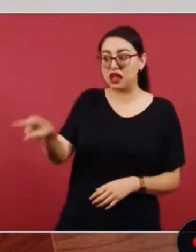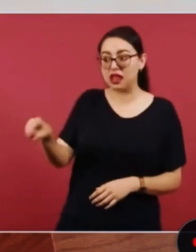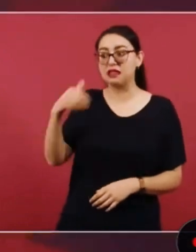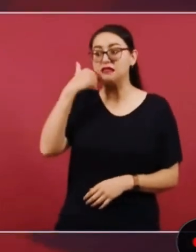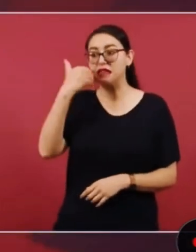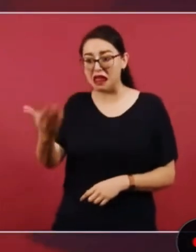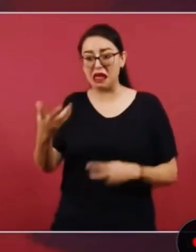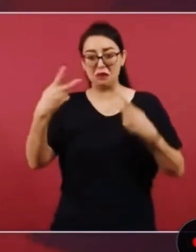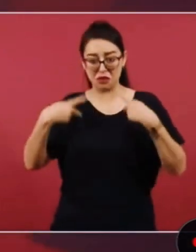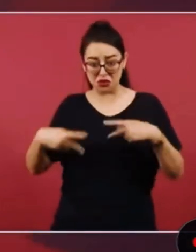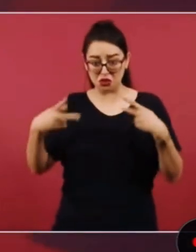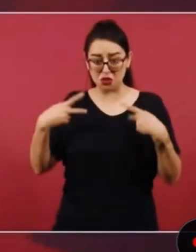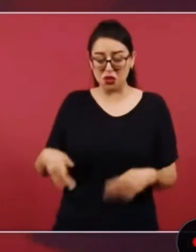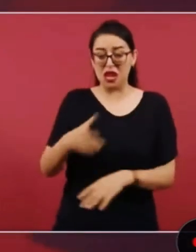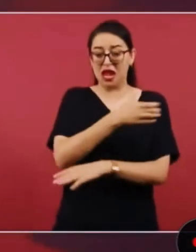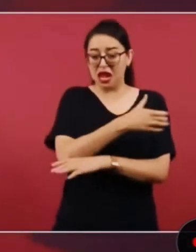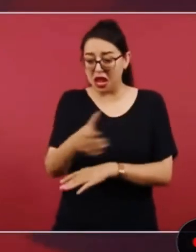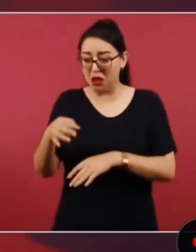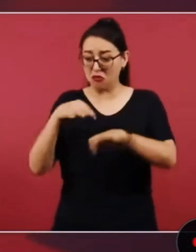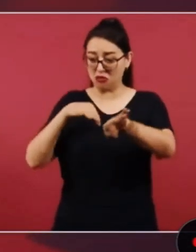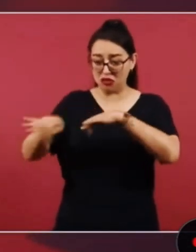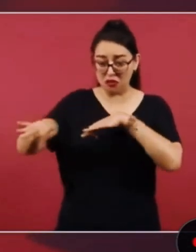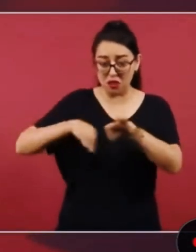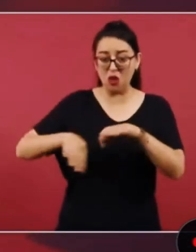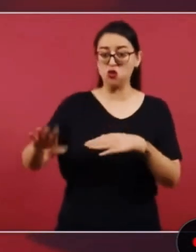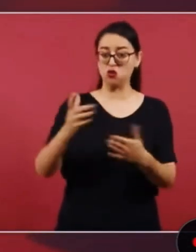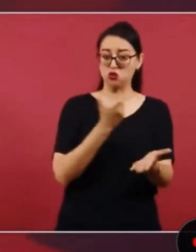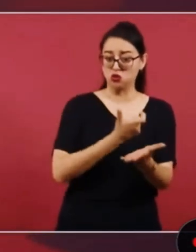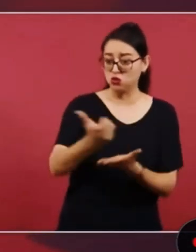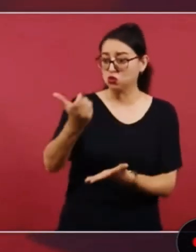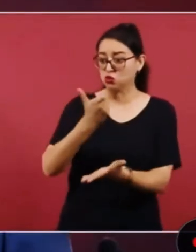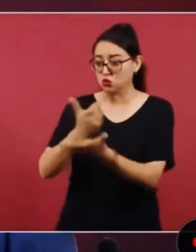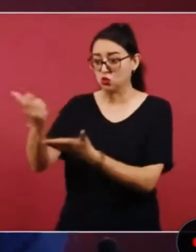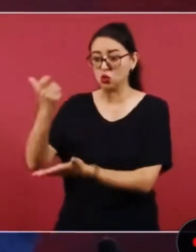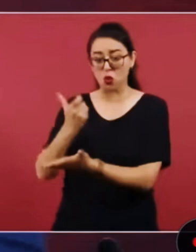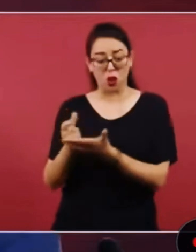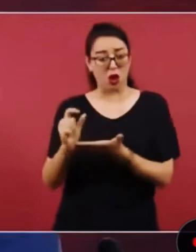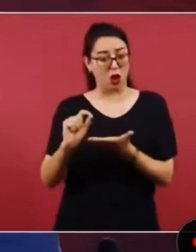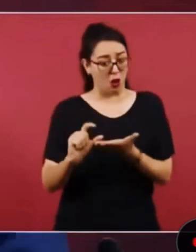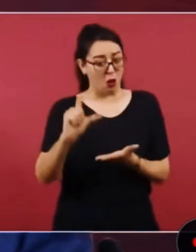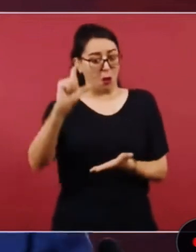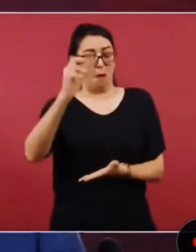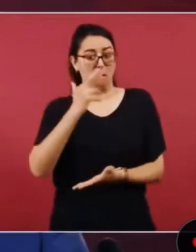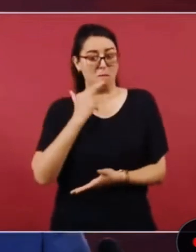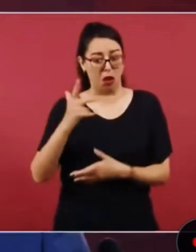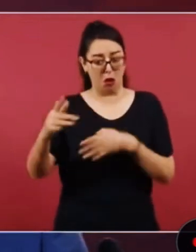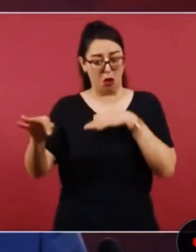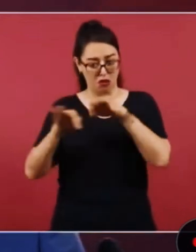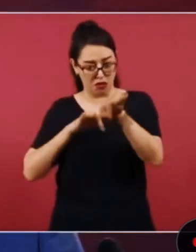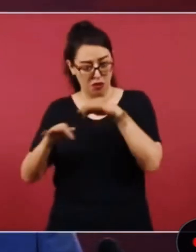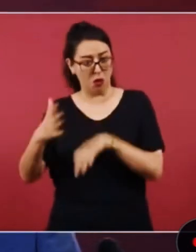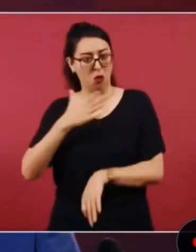o los trabajadores hay que explotarlos y no hay que pagarles salarios justos